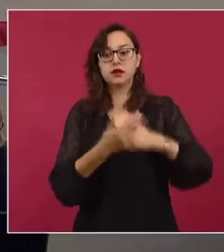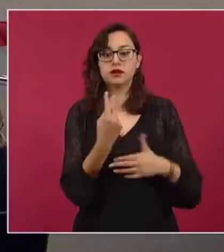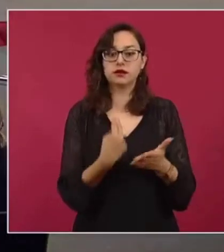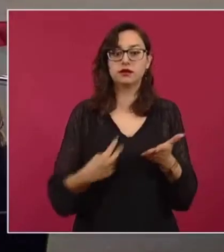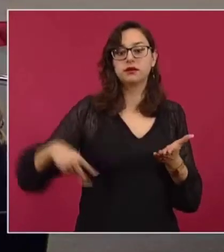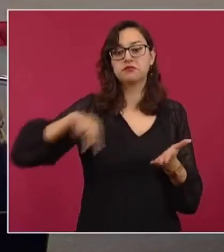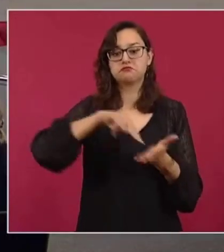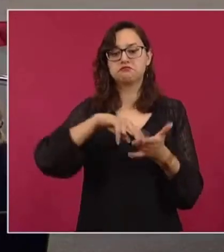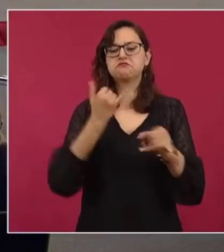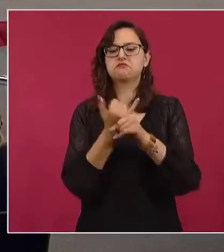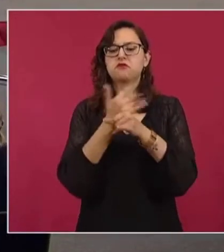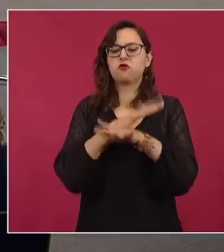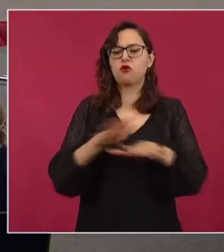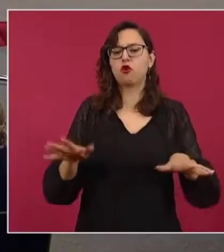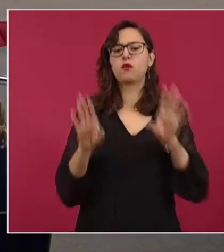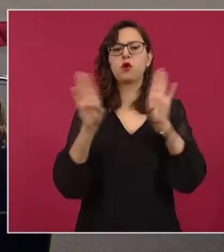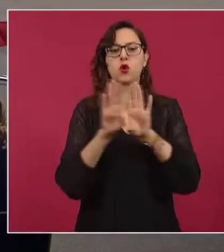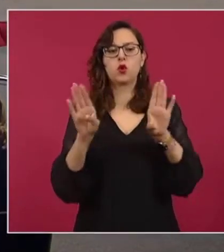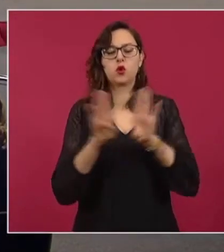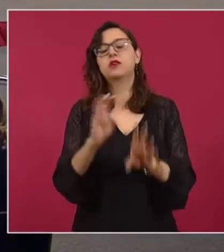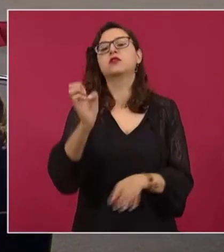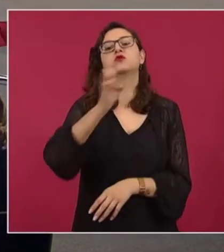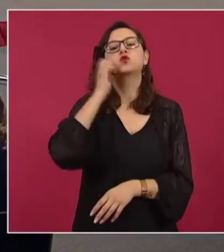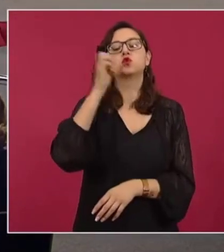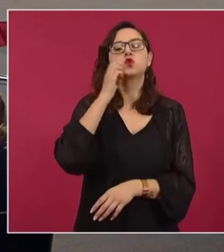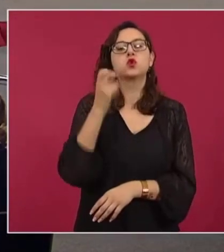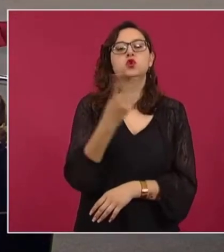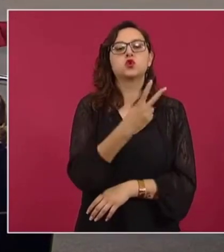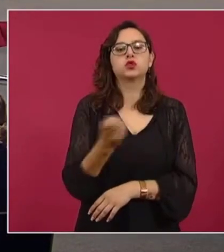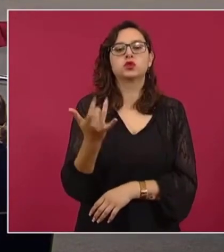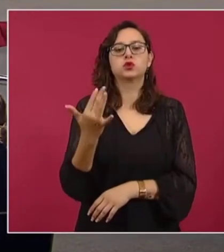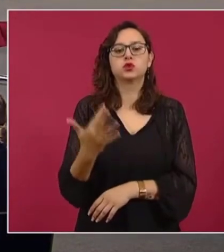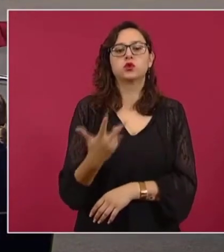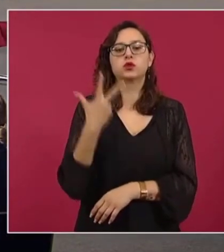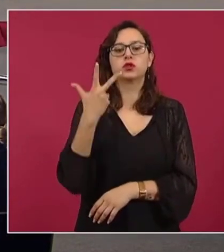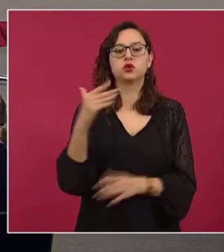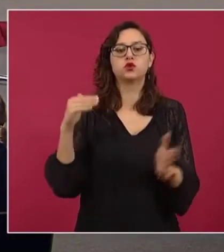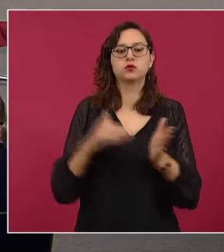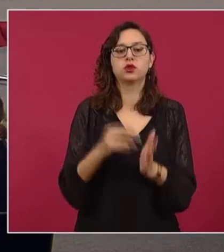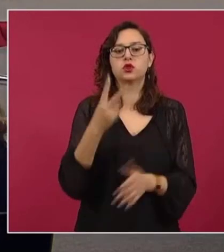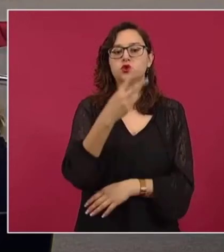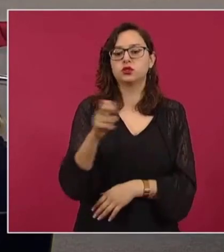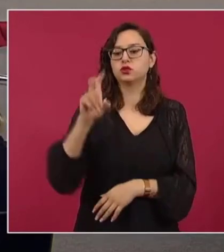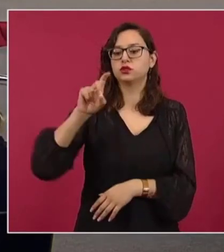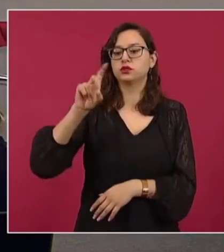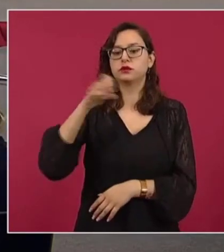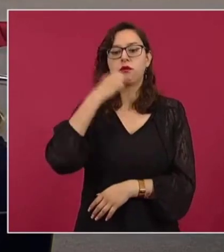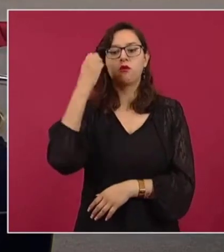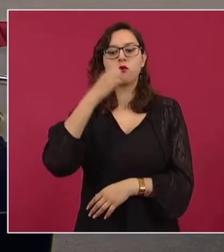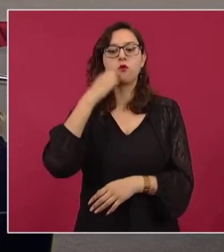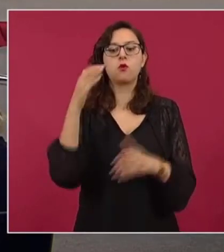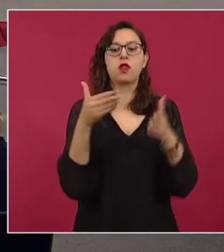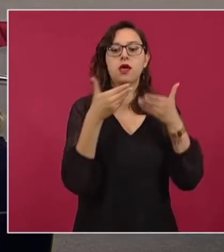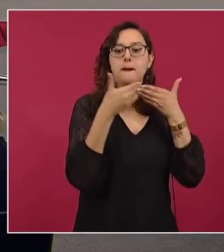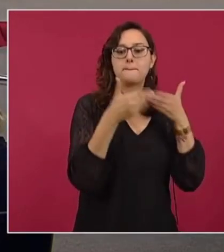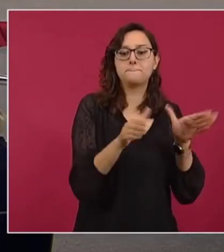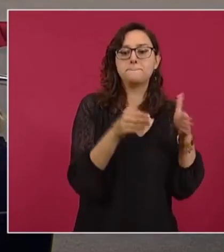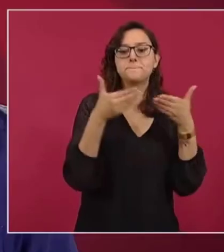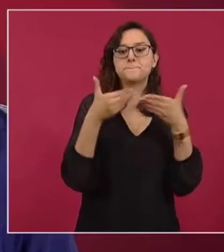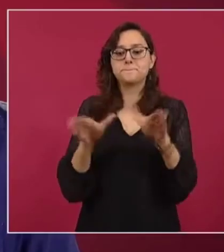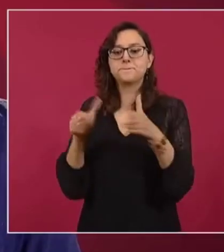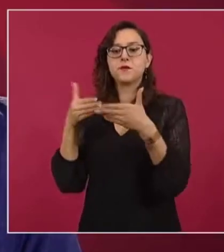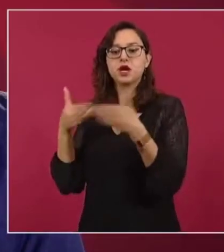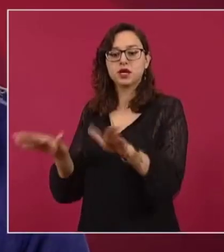escuelas, contamos ya con 258 mil 230 instituciones abiertas. En lo referente al número de